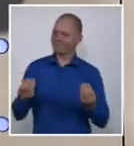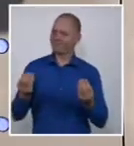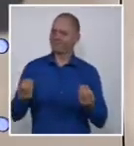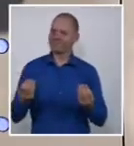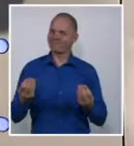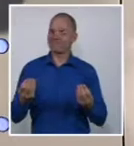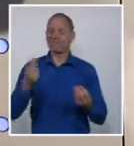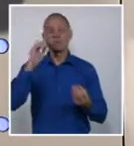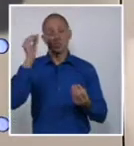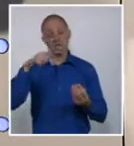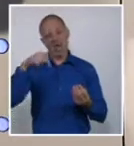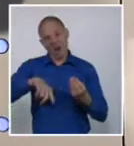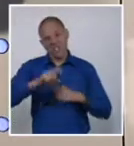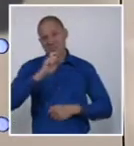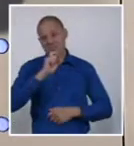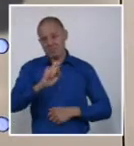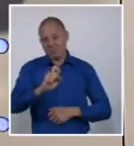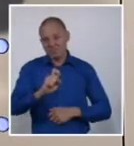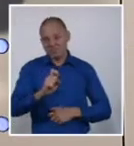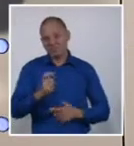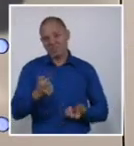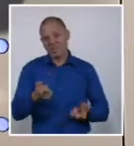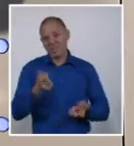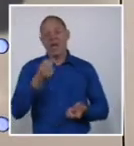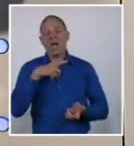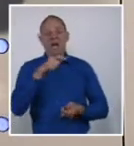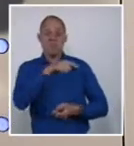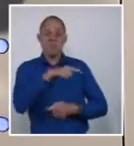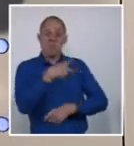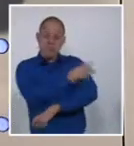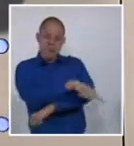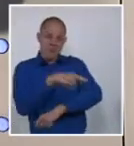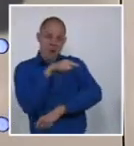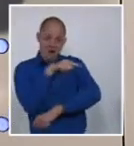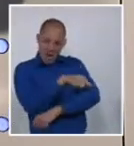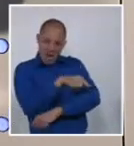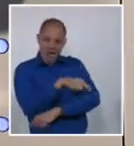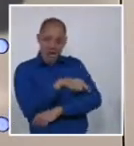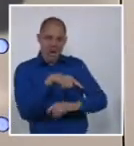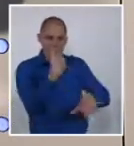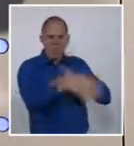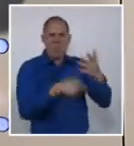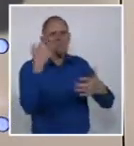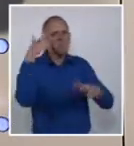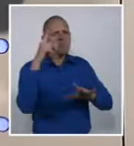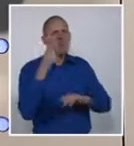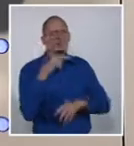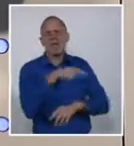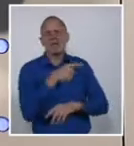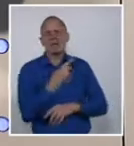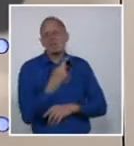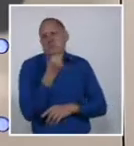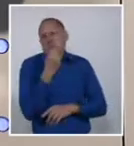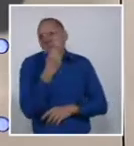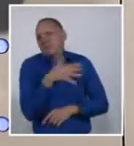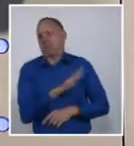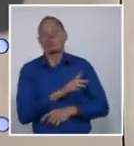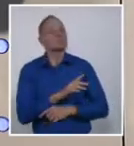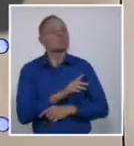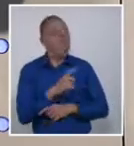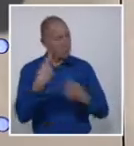ocurre en ese lejano país centroasiático también nos debe interesar a nosotros.